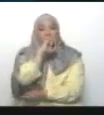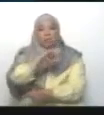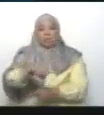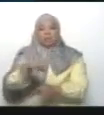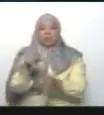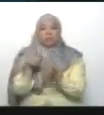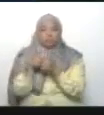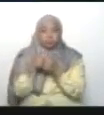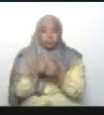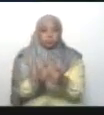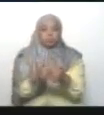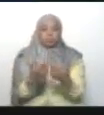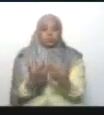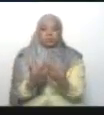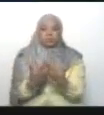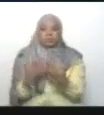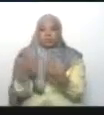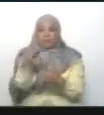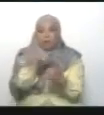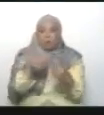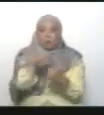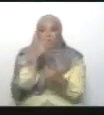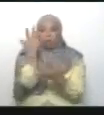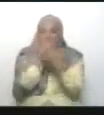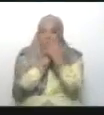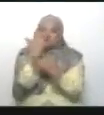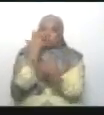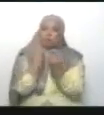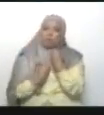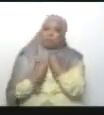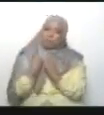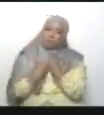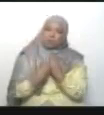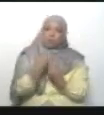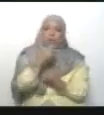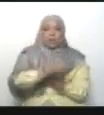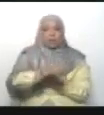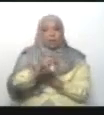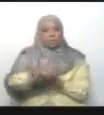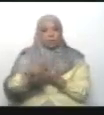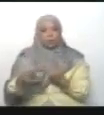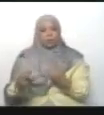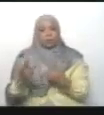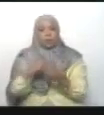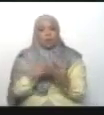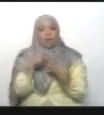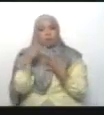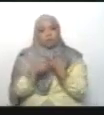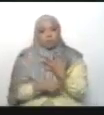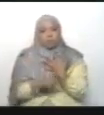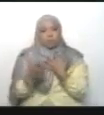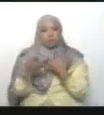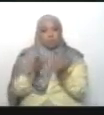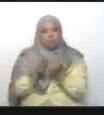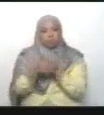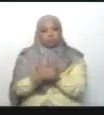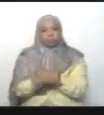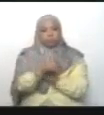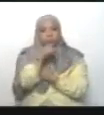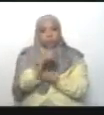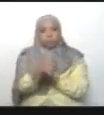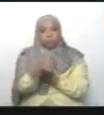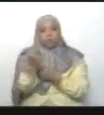conspiración permanente. Esa es verdad. Cuando ellos dicen que van a elecciones, es que detrás traen un plan. Para enmascarar